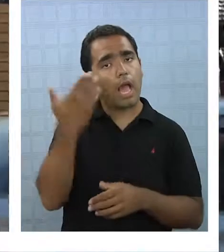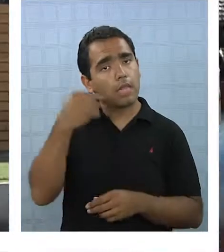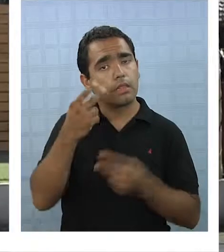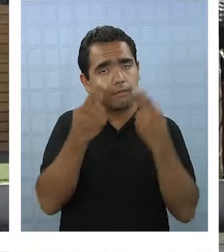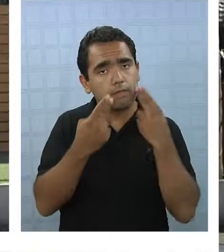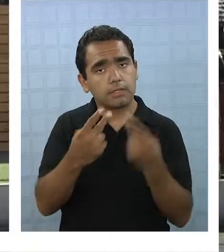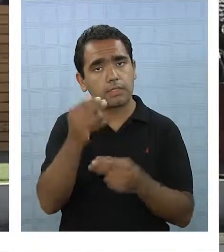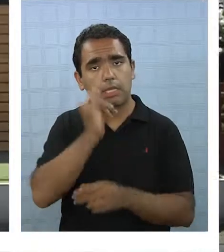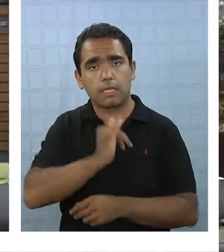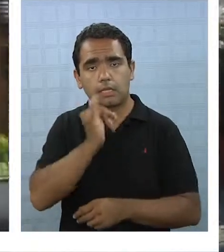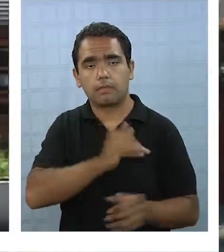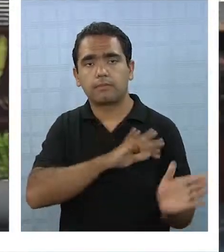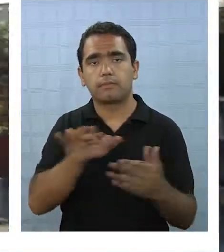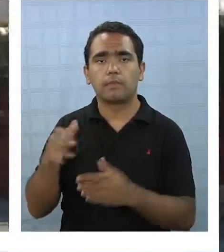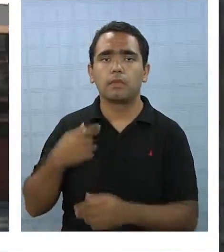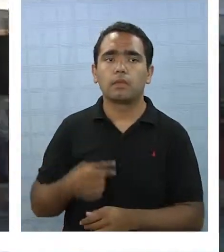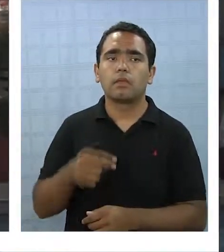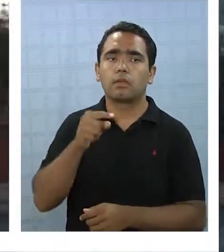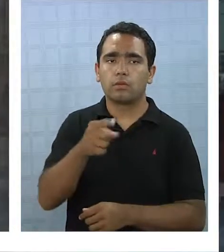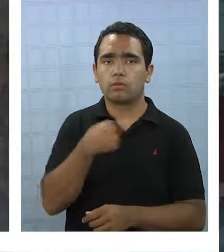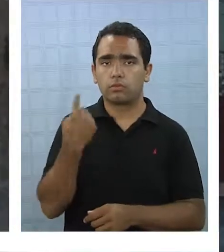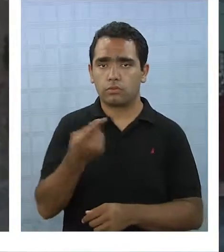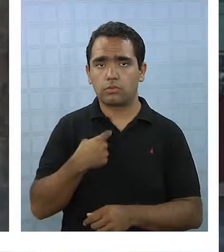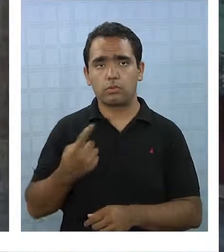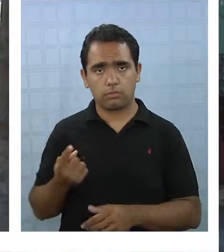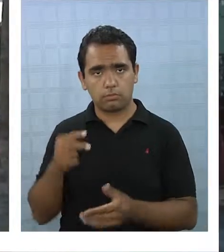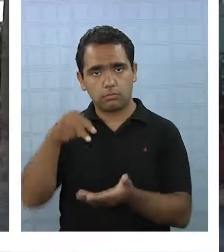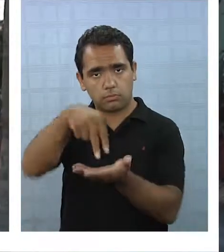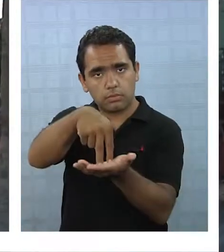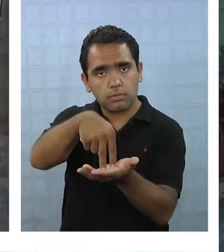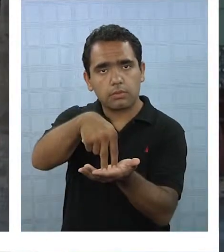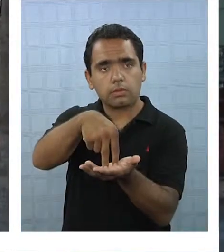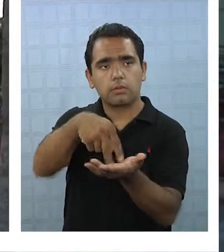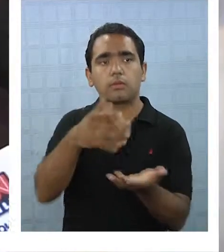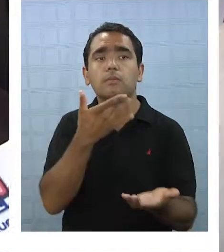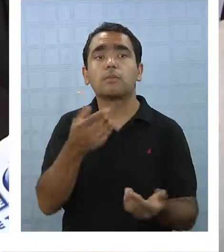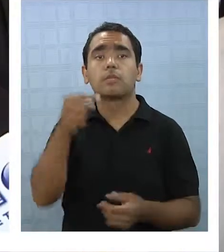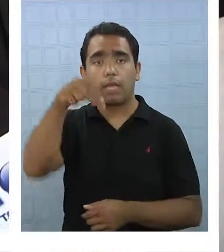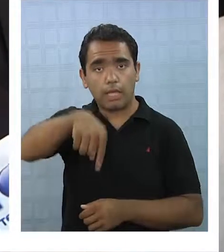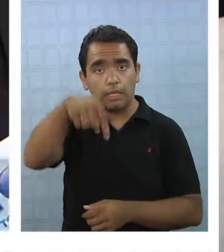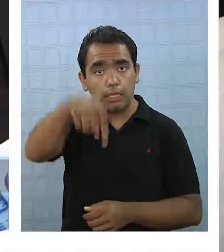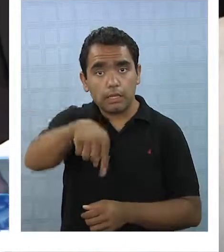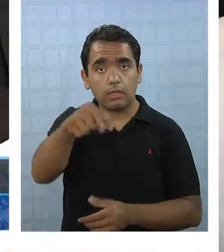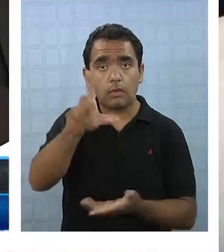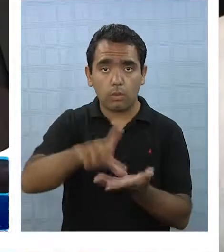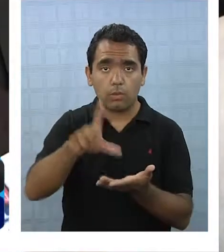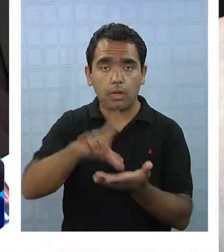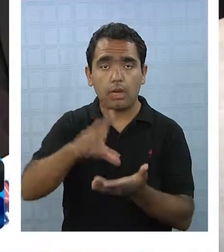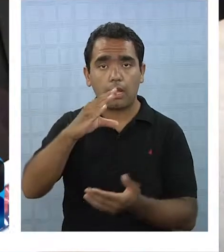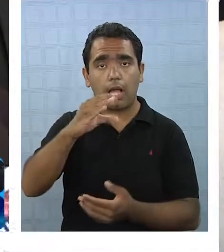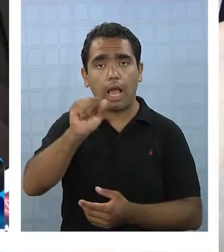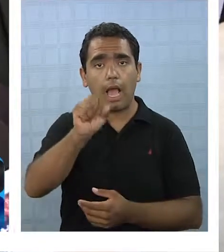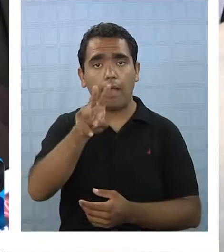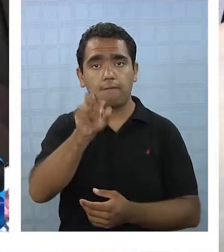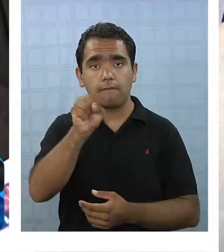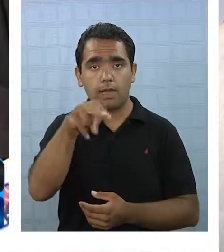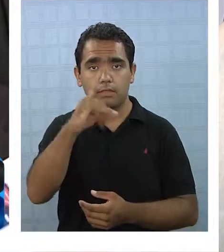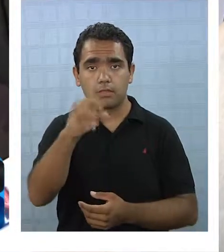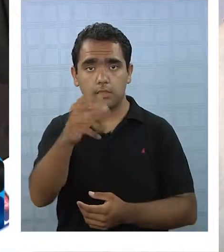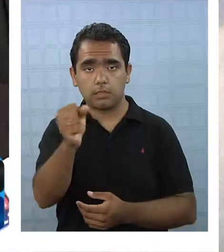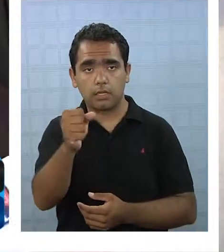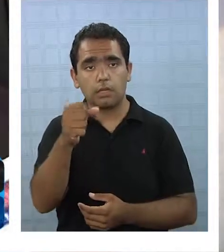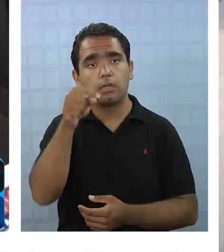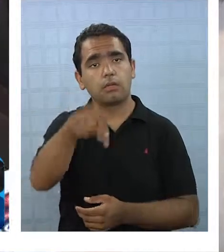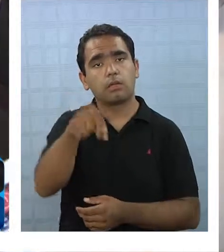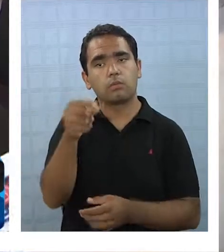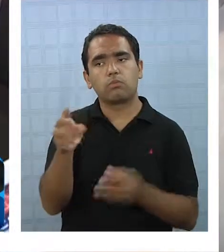Iquique. Nosotros nos quisimos venir a presentar al sector de la península de Cabancha porque hay una fuerte demanda por parte de los vecinos